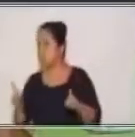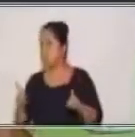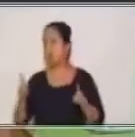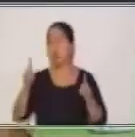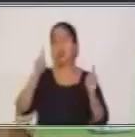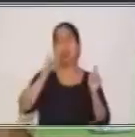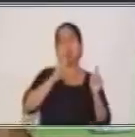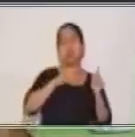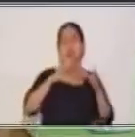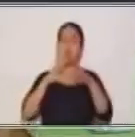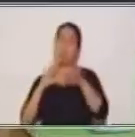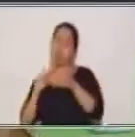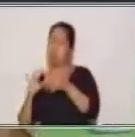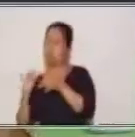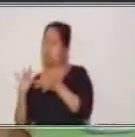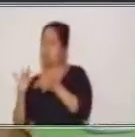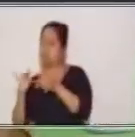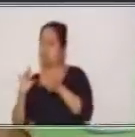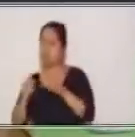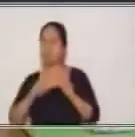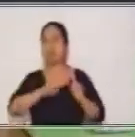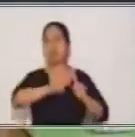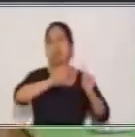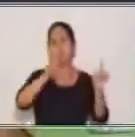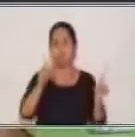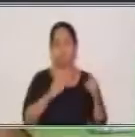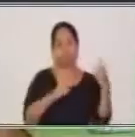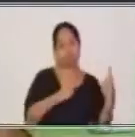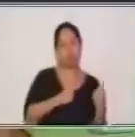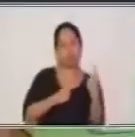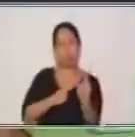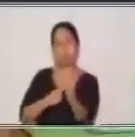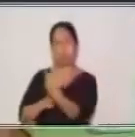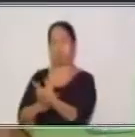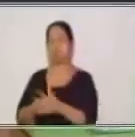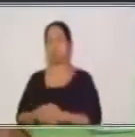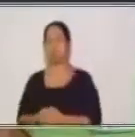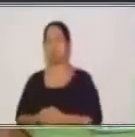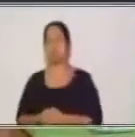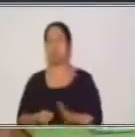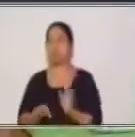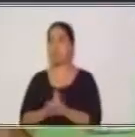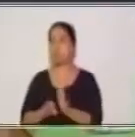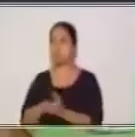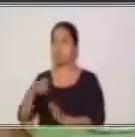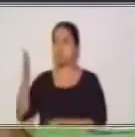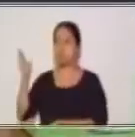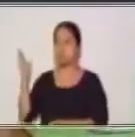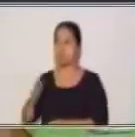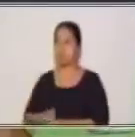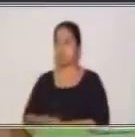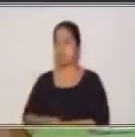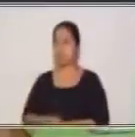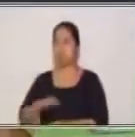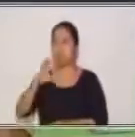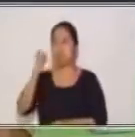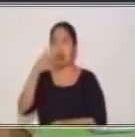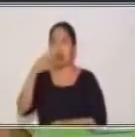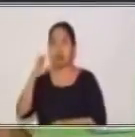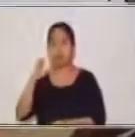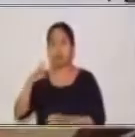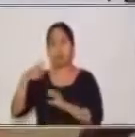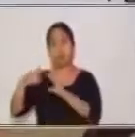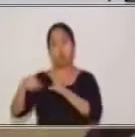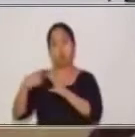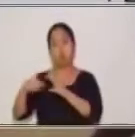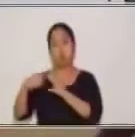estés en este momento, la diferencia que encuentras en cada uno de ellos. Por ejemplo, ese correo electrónico